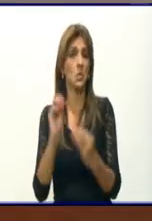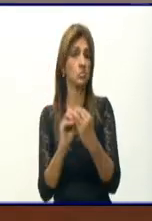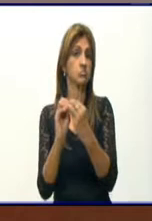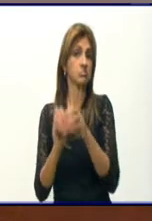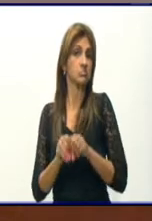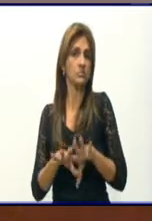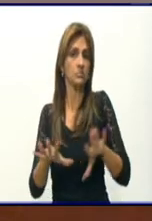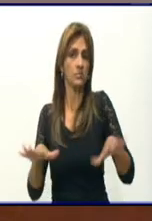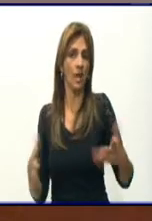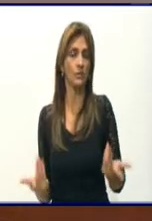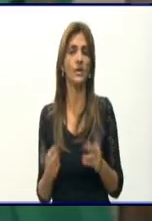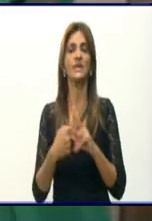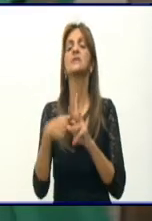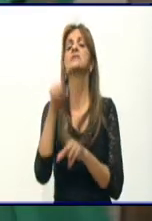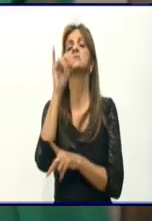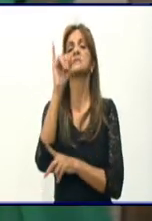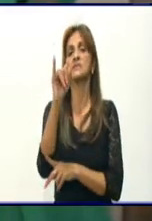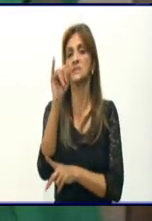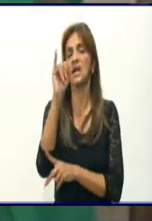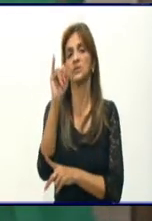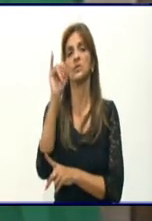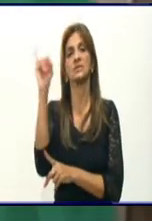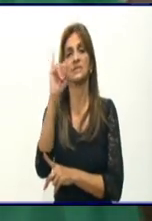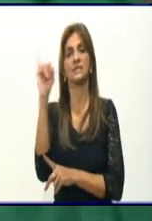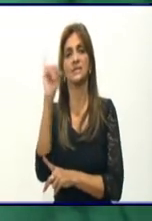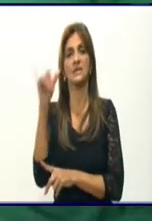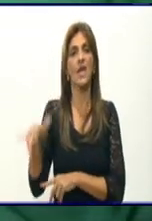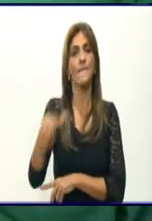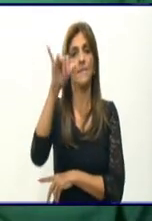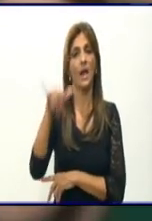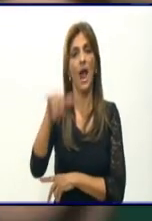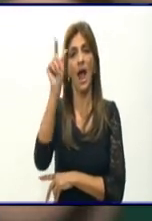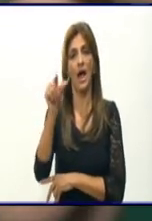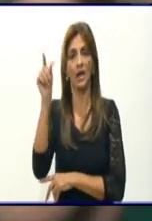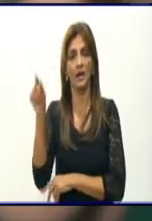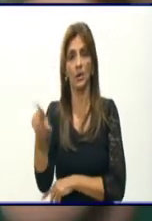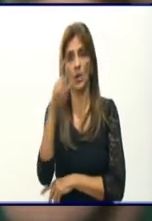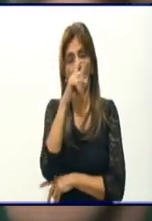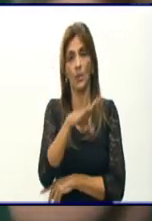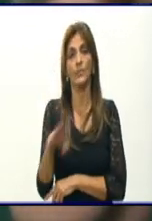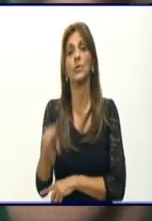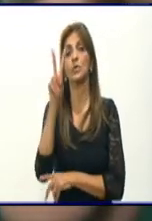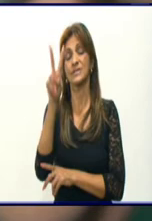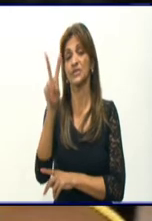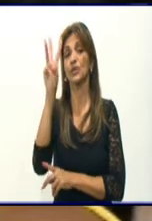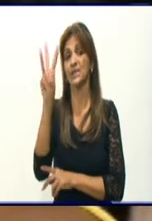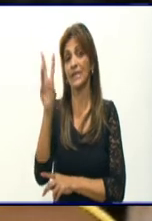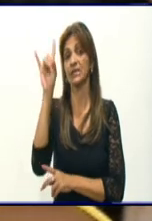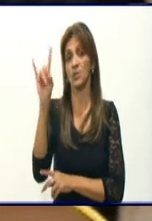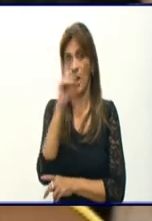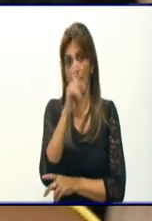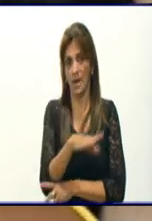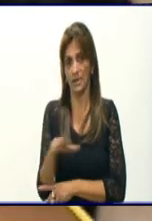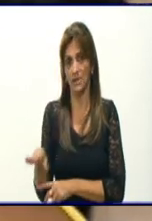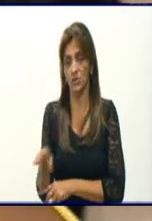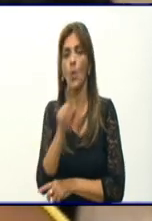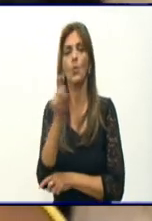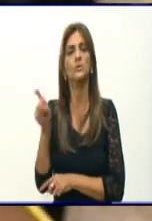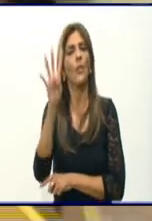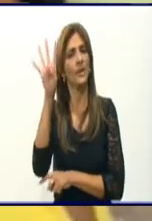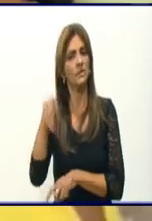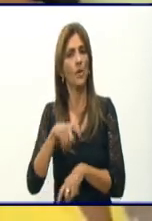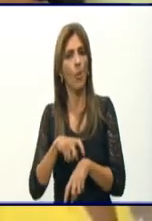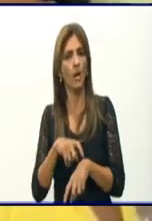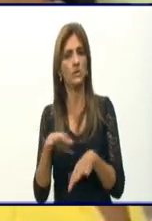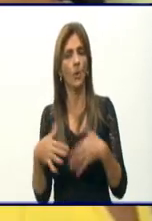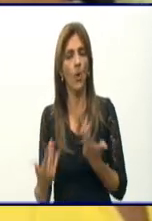136 viajeros. Y en la edad pediátrica arribamos ya a la cifra de 339 personas. En las últimas 24 horas se dieron